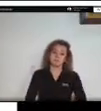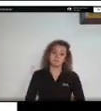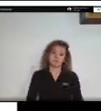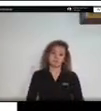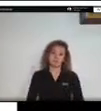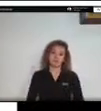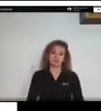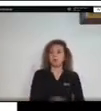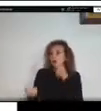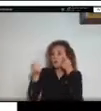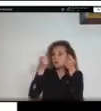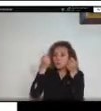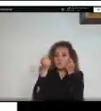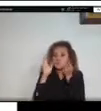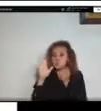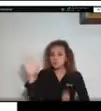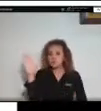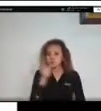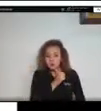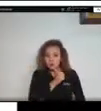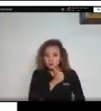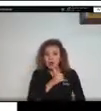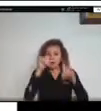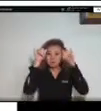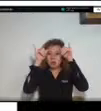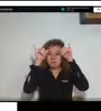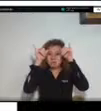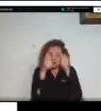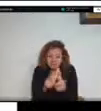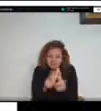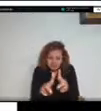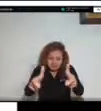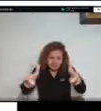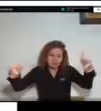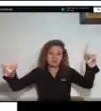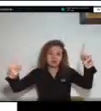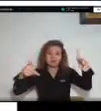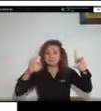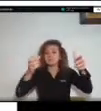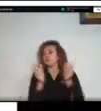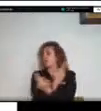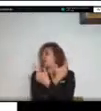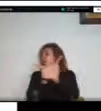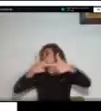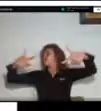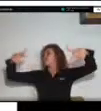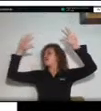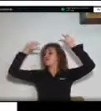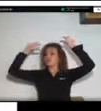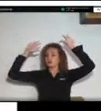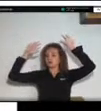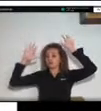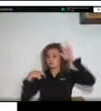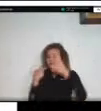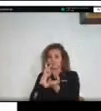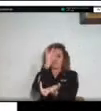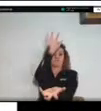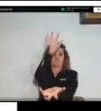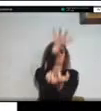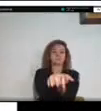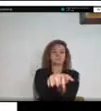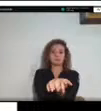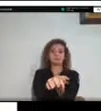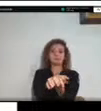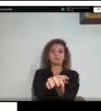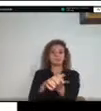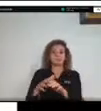medio de ganaderías intensivas en los cuales los animales se dejan libres en los potreros y por último termina en retaliación